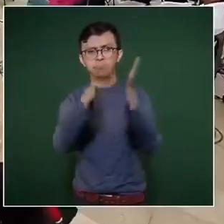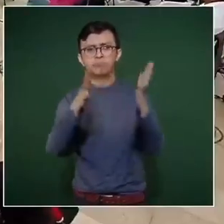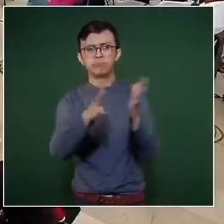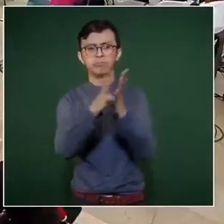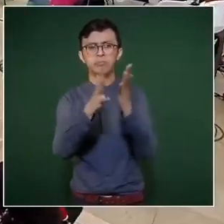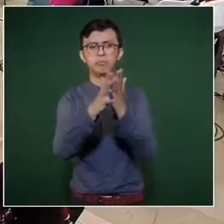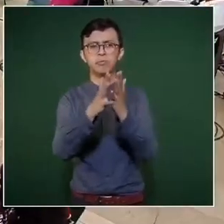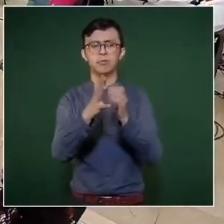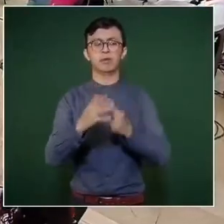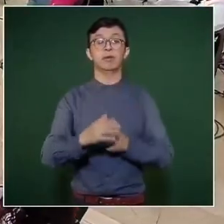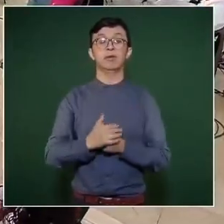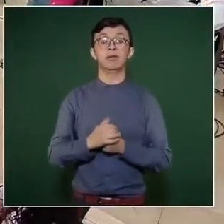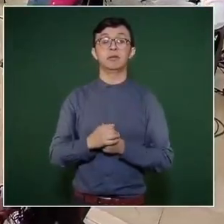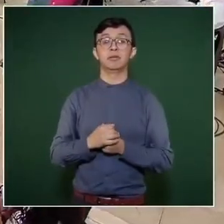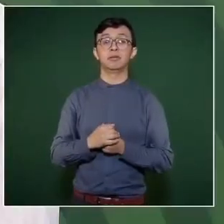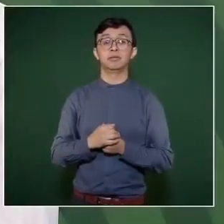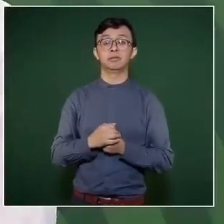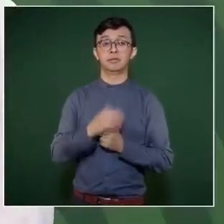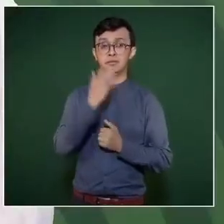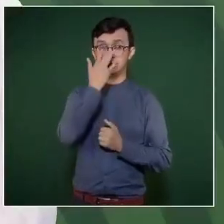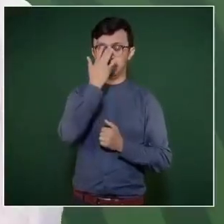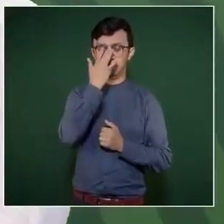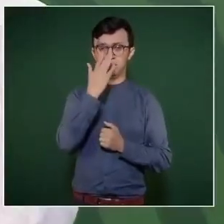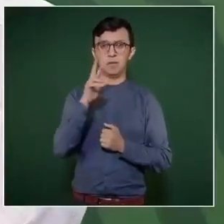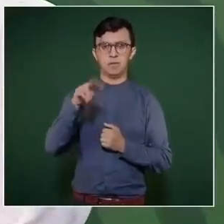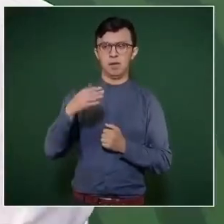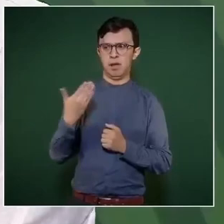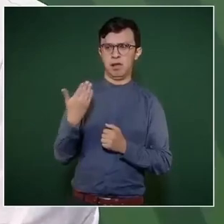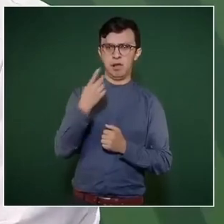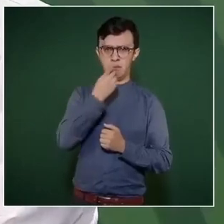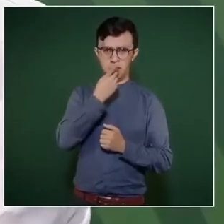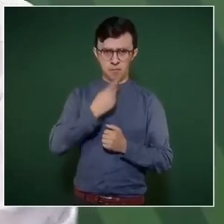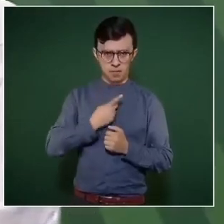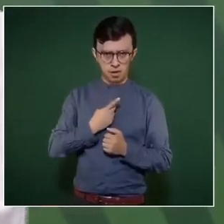hasta me están diciendo que quieren más,